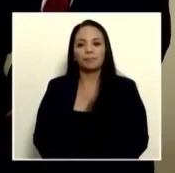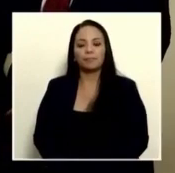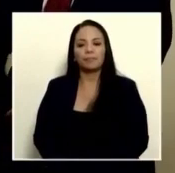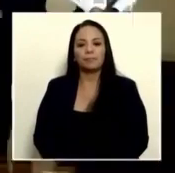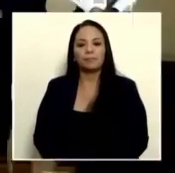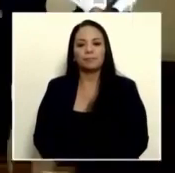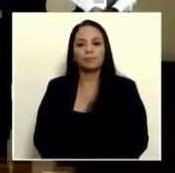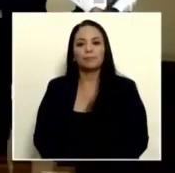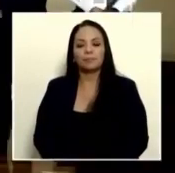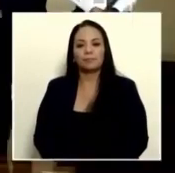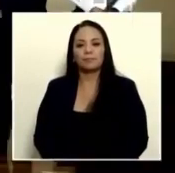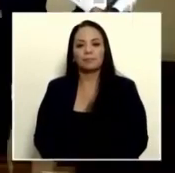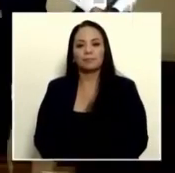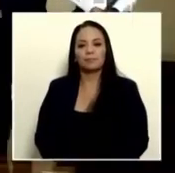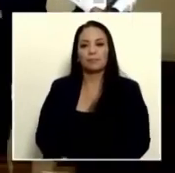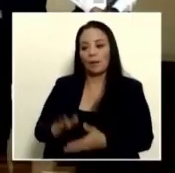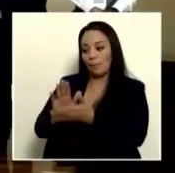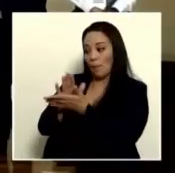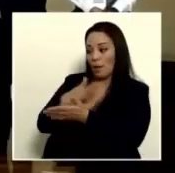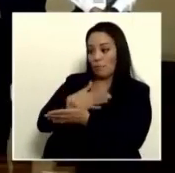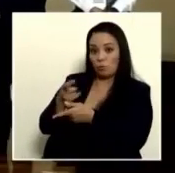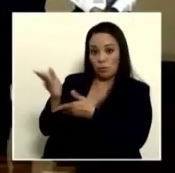¿Usted no se está llevando el papelito mío? No.